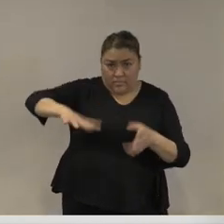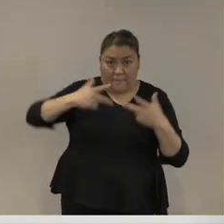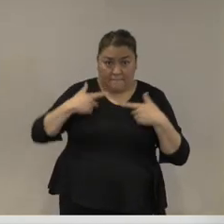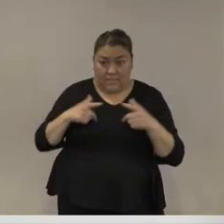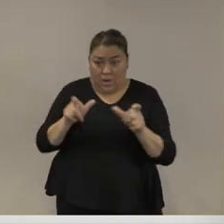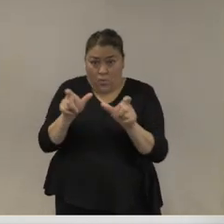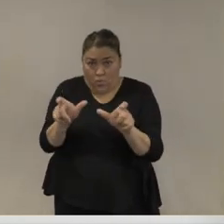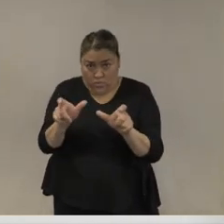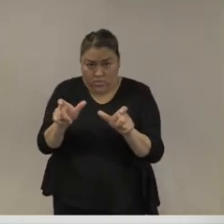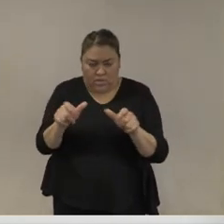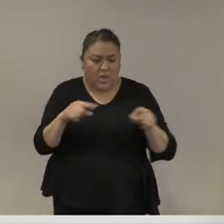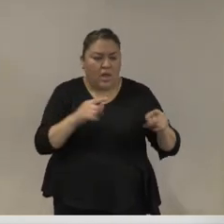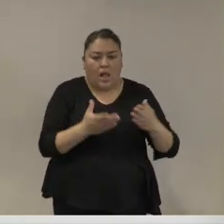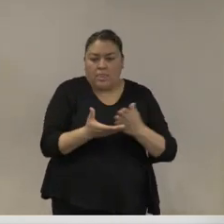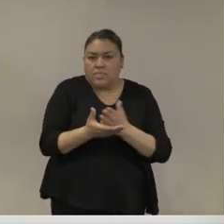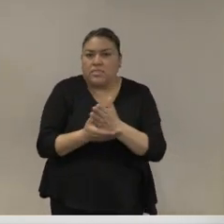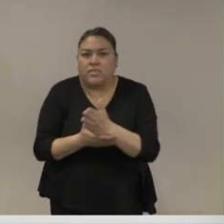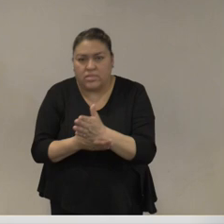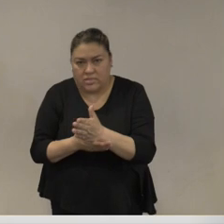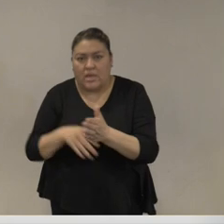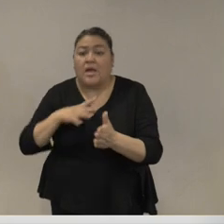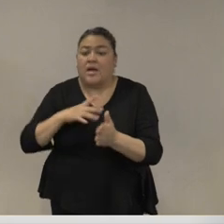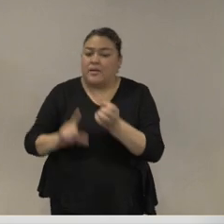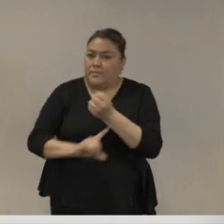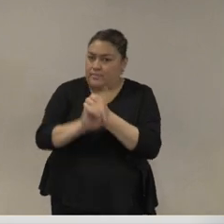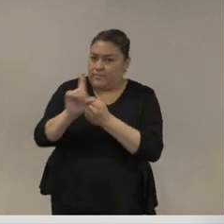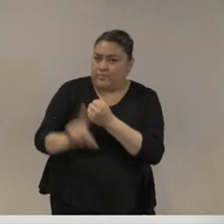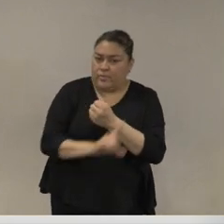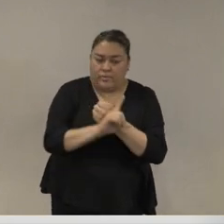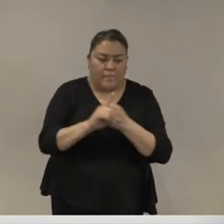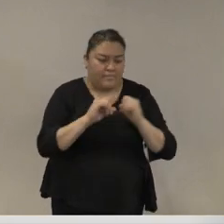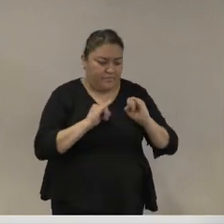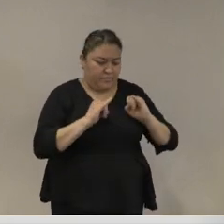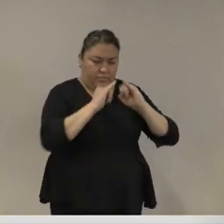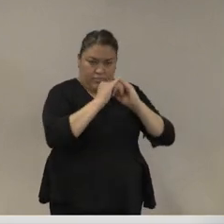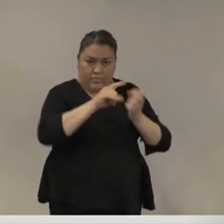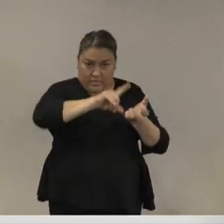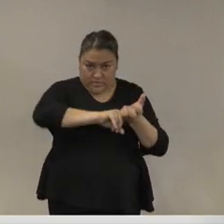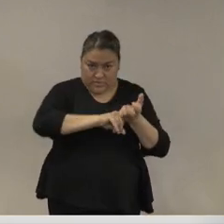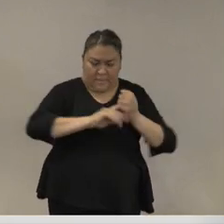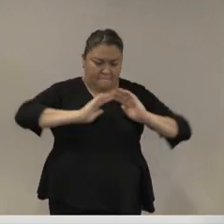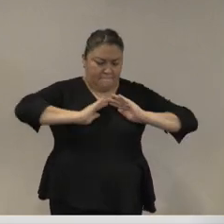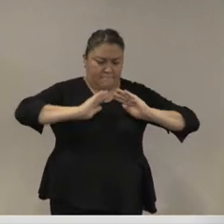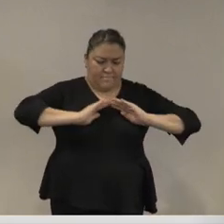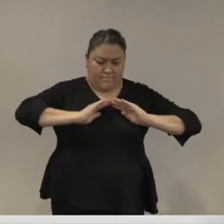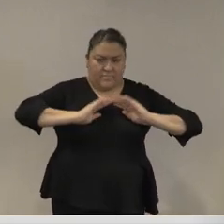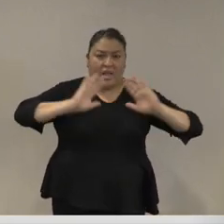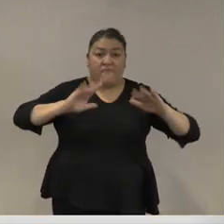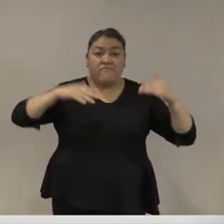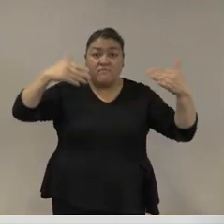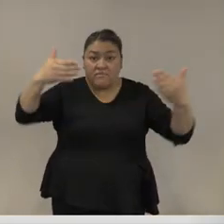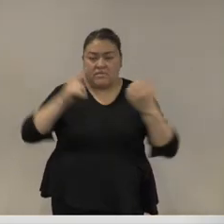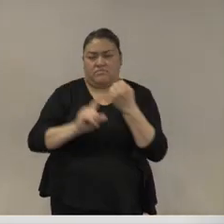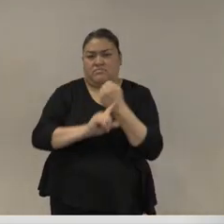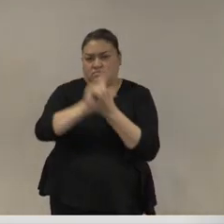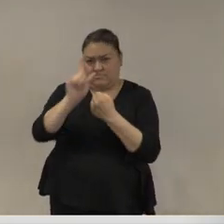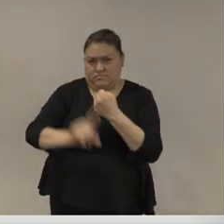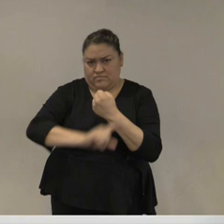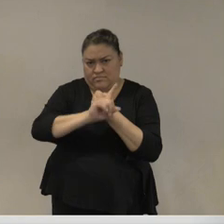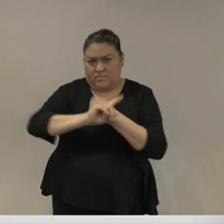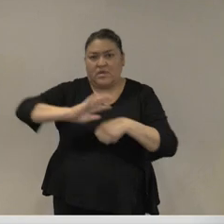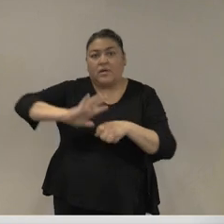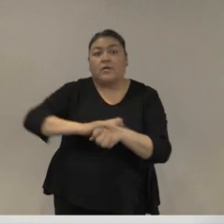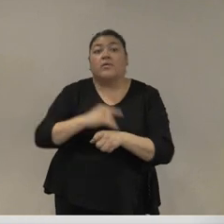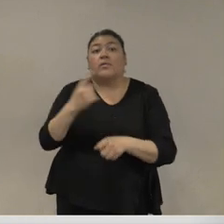es de origen externo a las instituciones militares porque se ha generado todo un